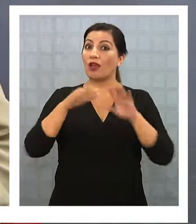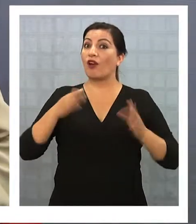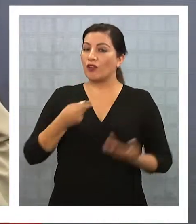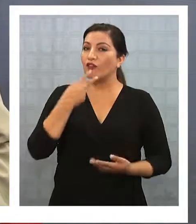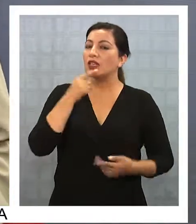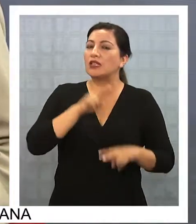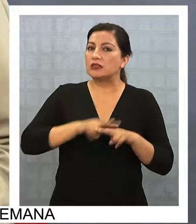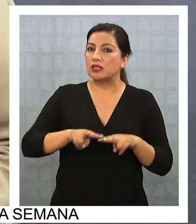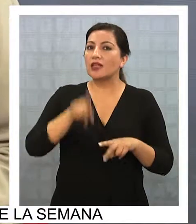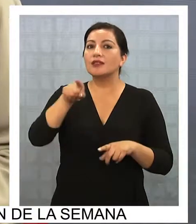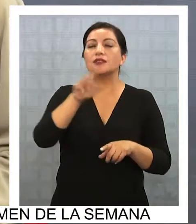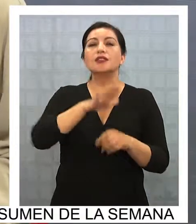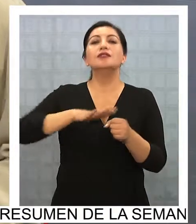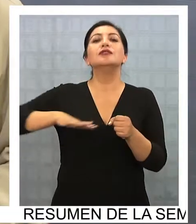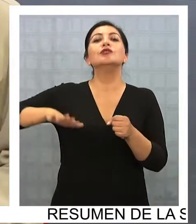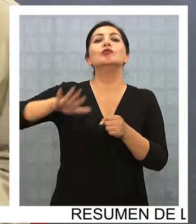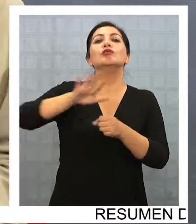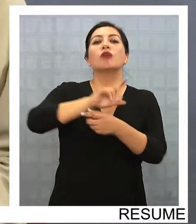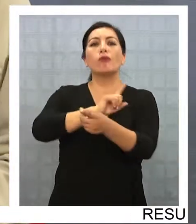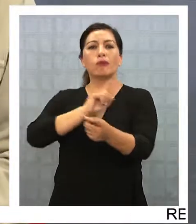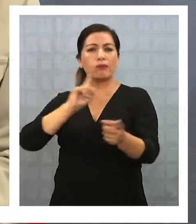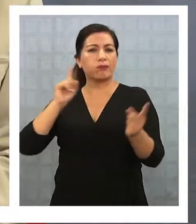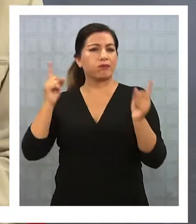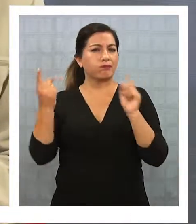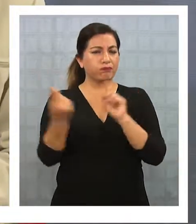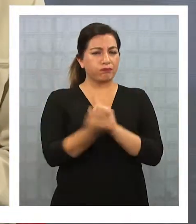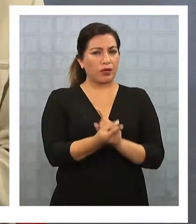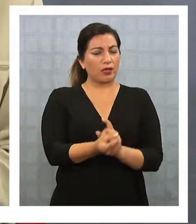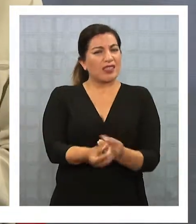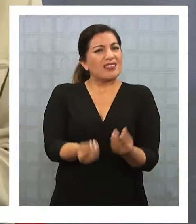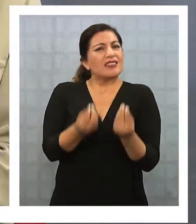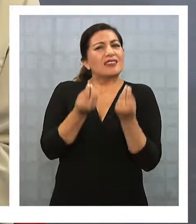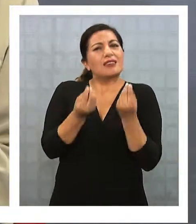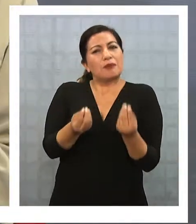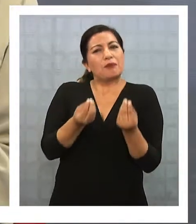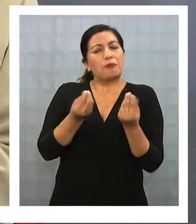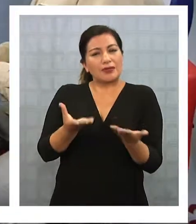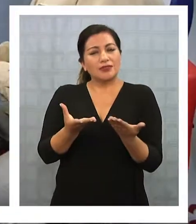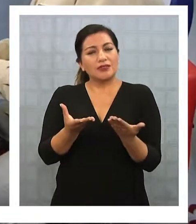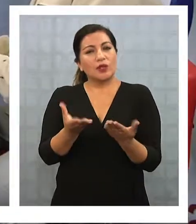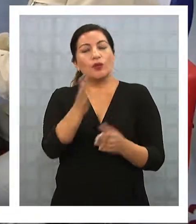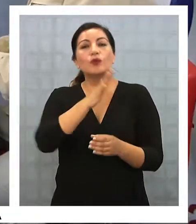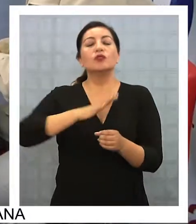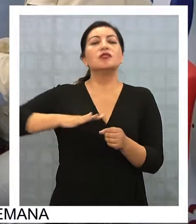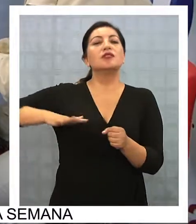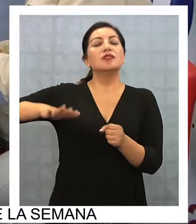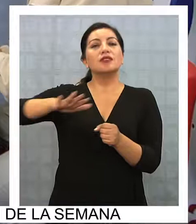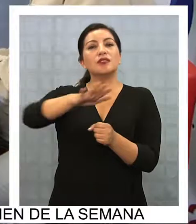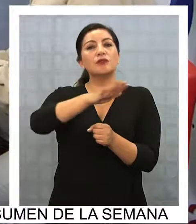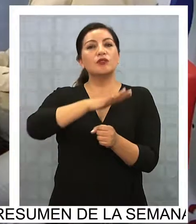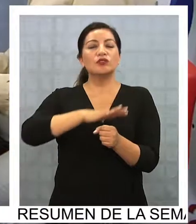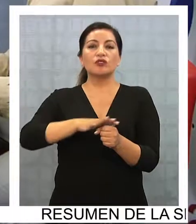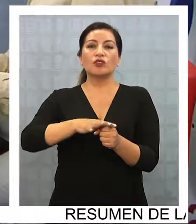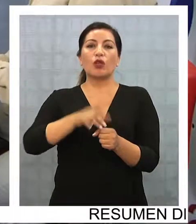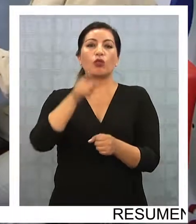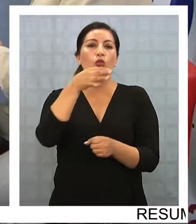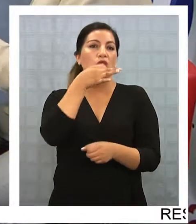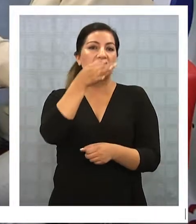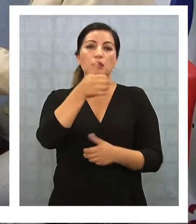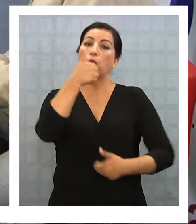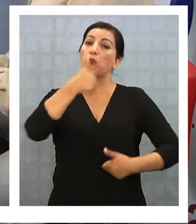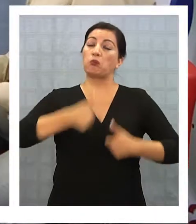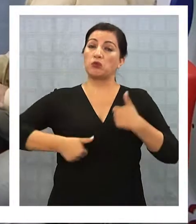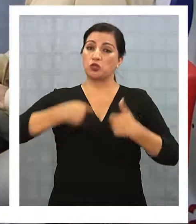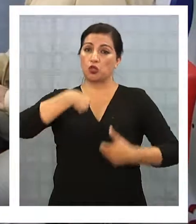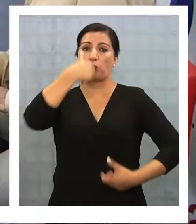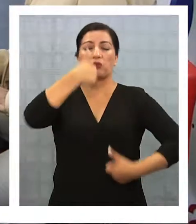esa situación ha cambiado pero radicalmente ¿Qué hace que una persona, que tú has señalado muchas veces profesional, cierto,